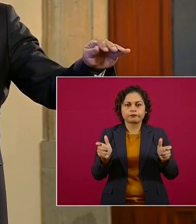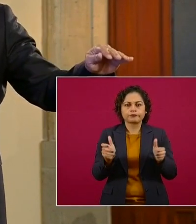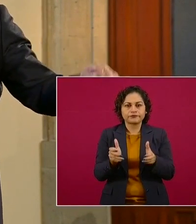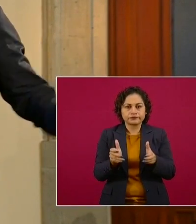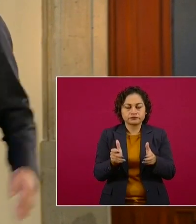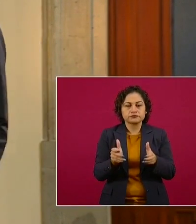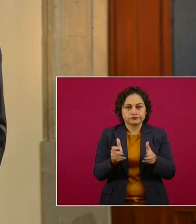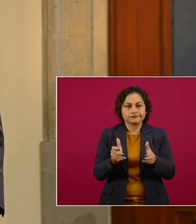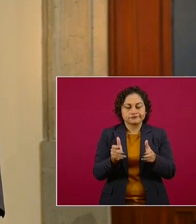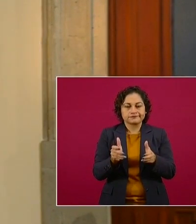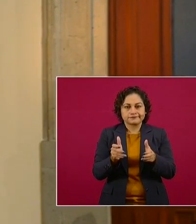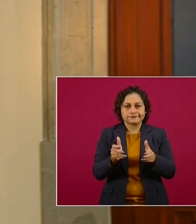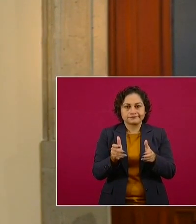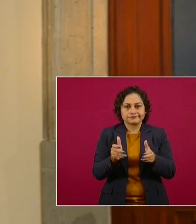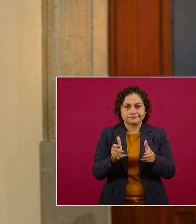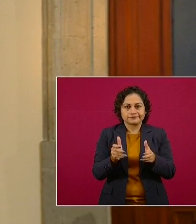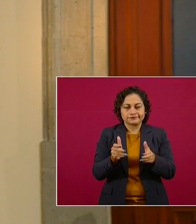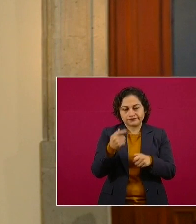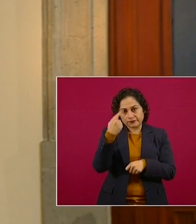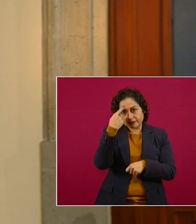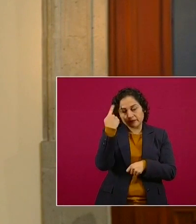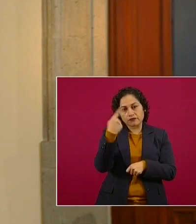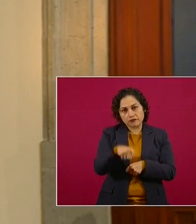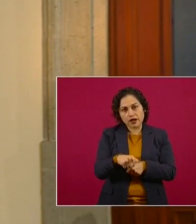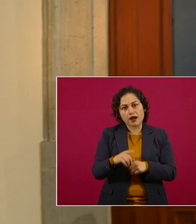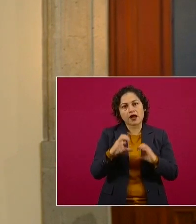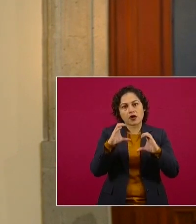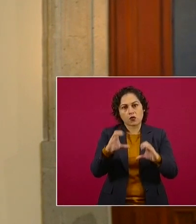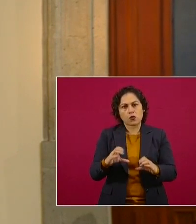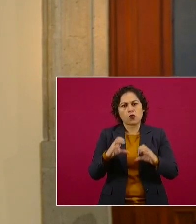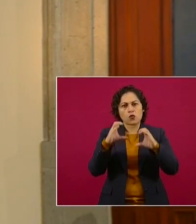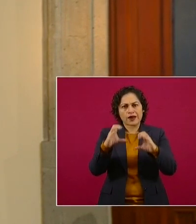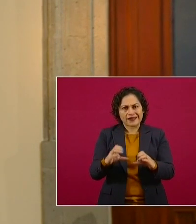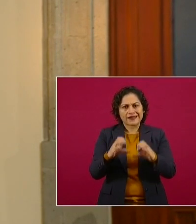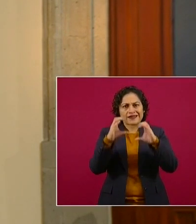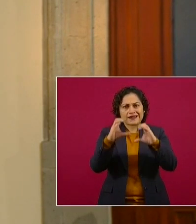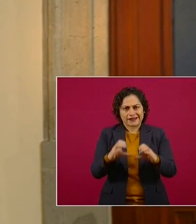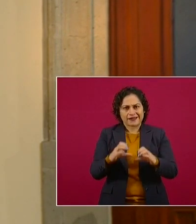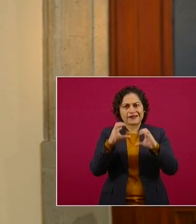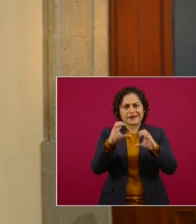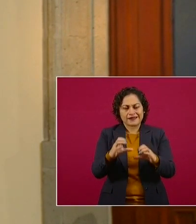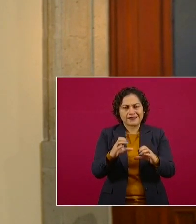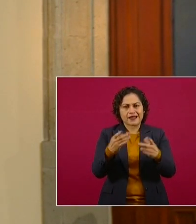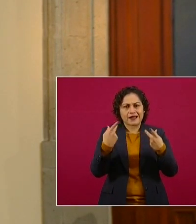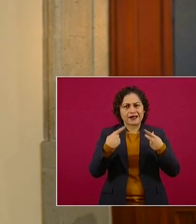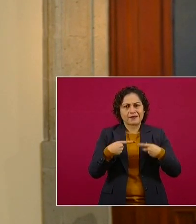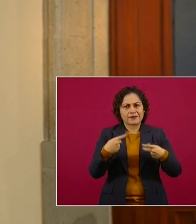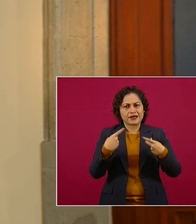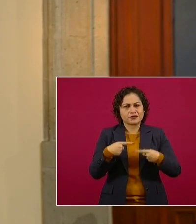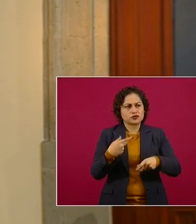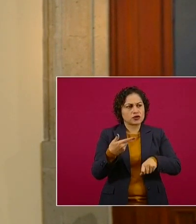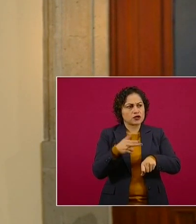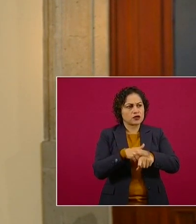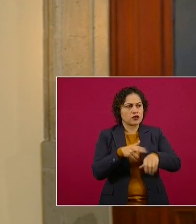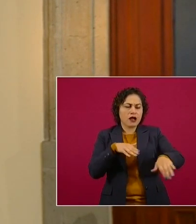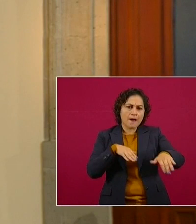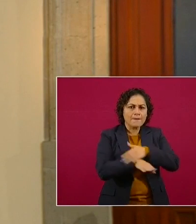y que no nos rebasara la pandemia, saturando de enfermos los hospitales,